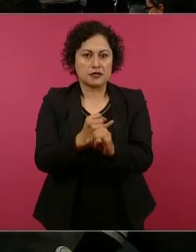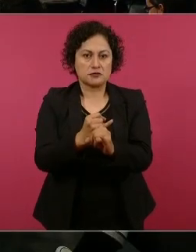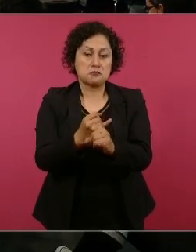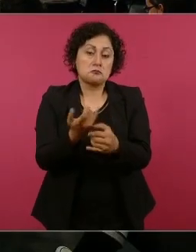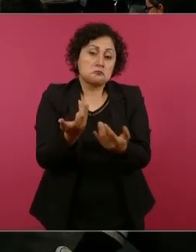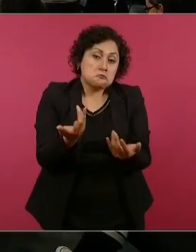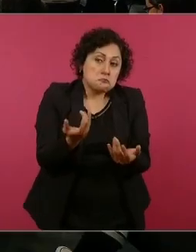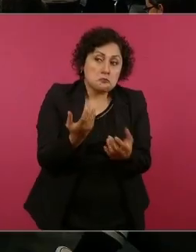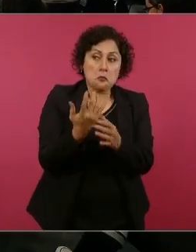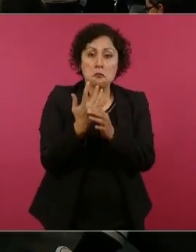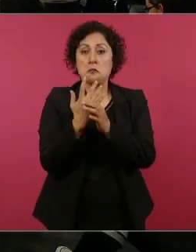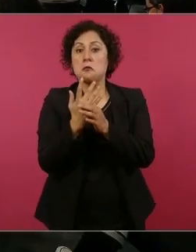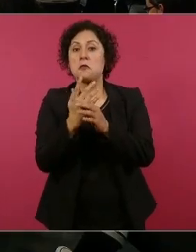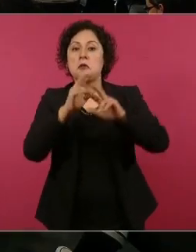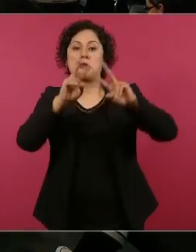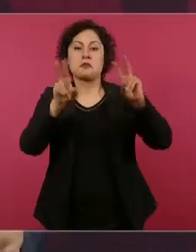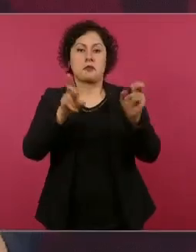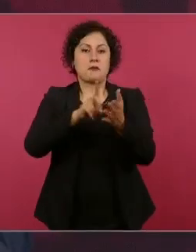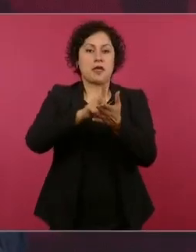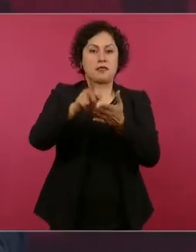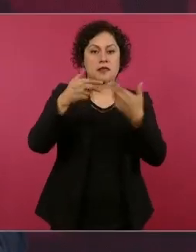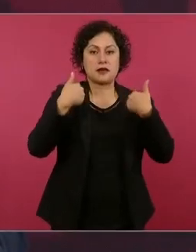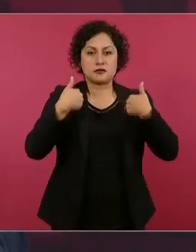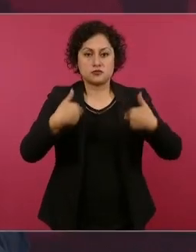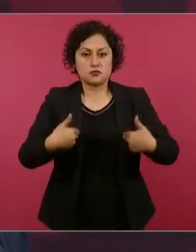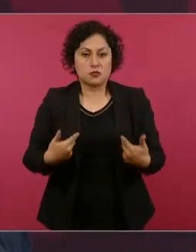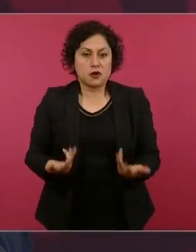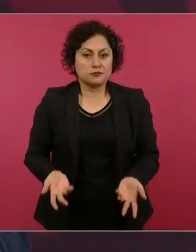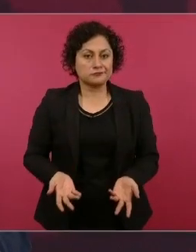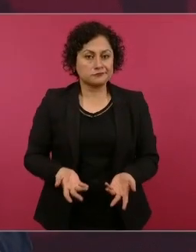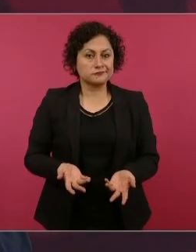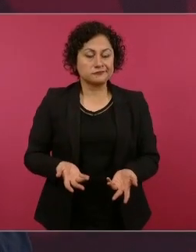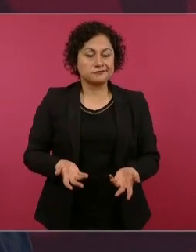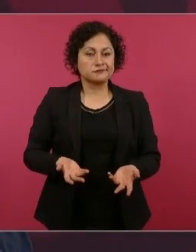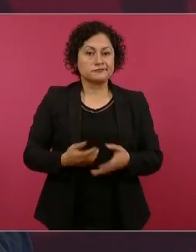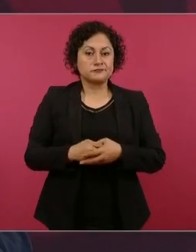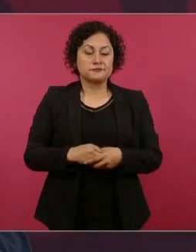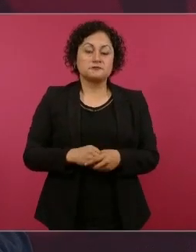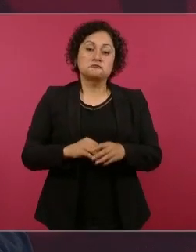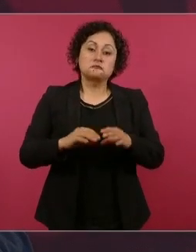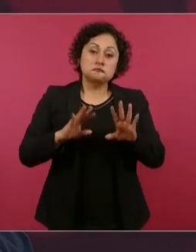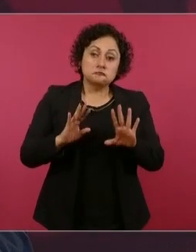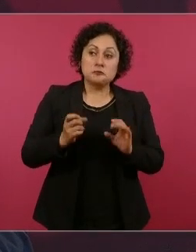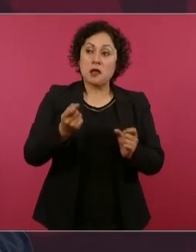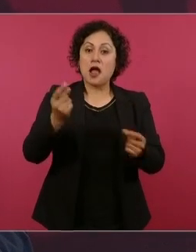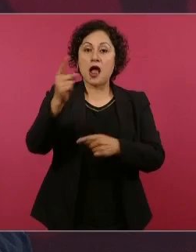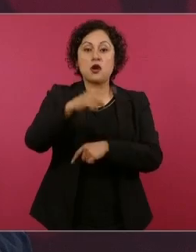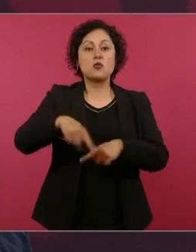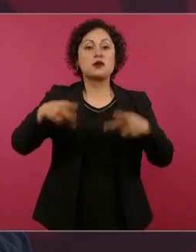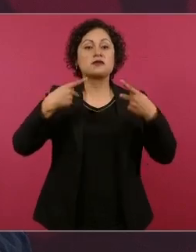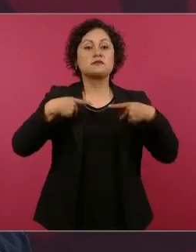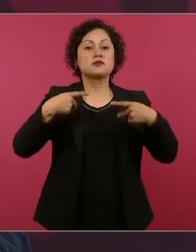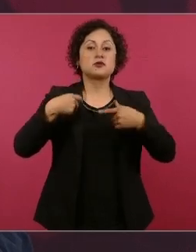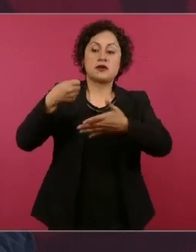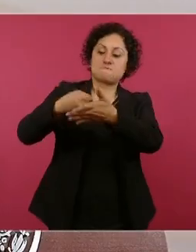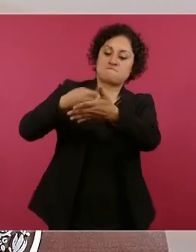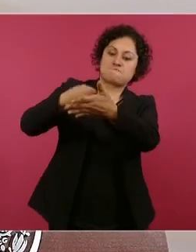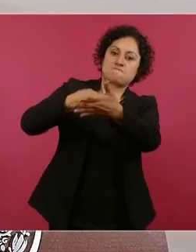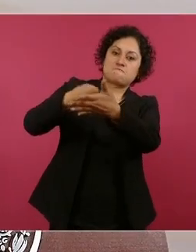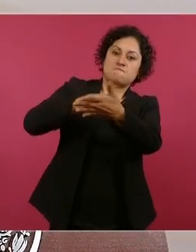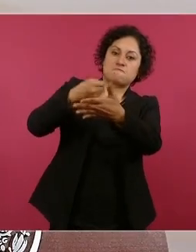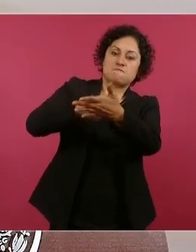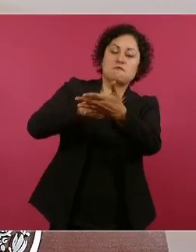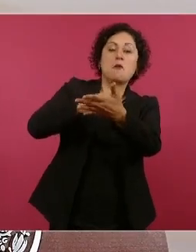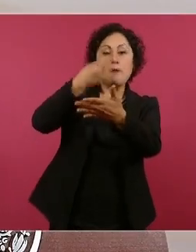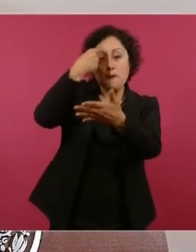Y los defensores, entre comillas, de la